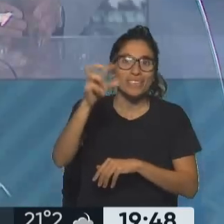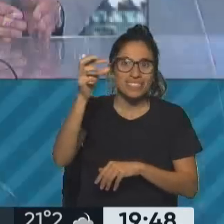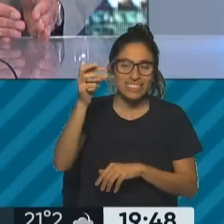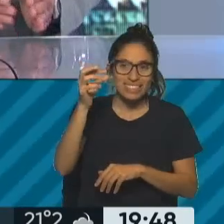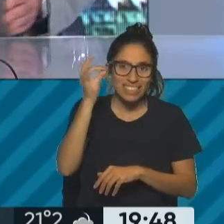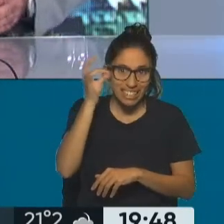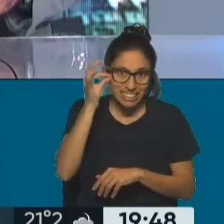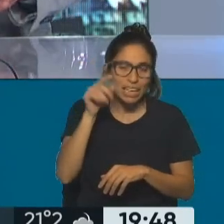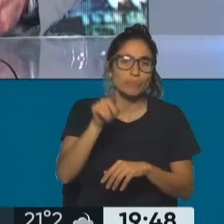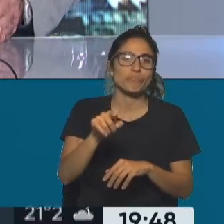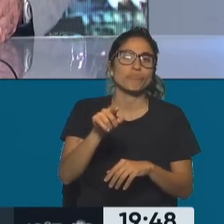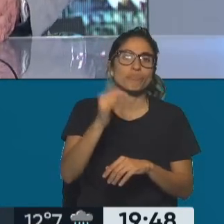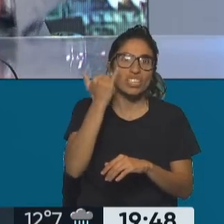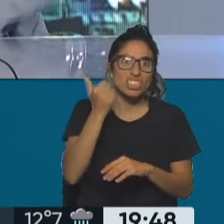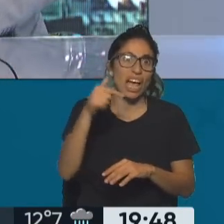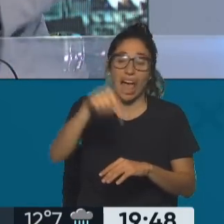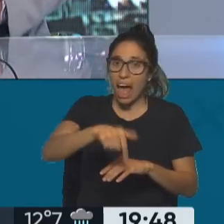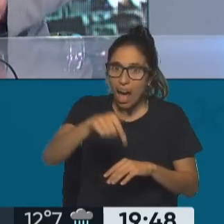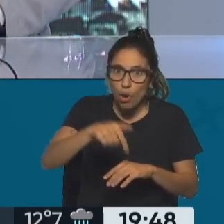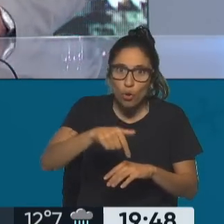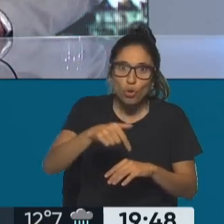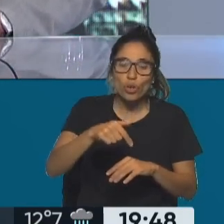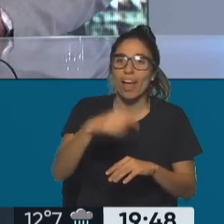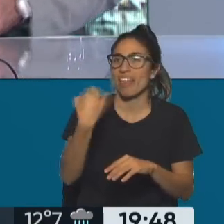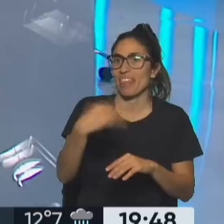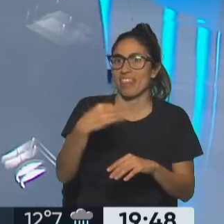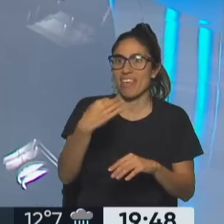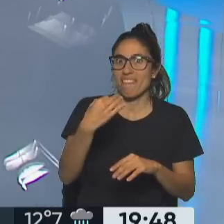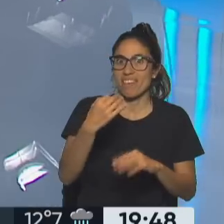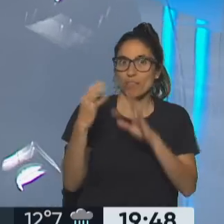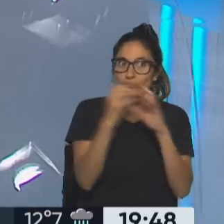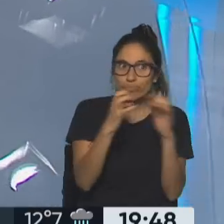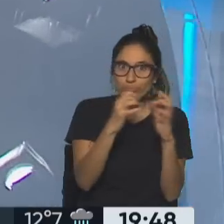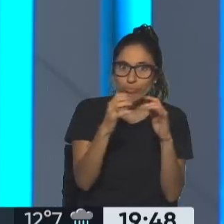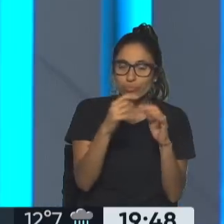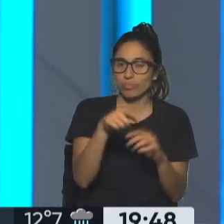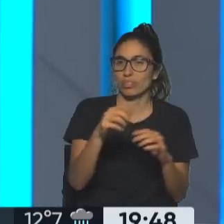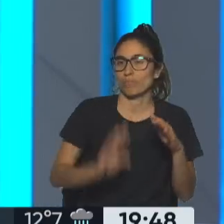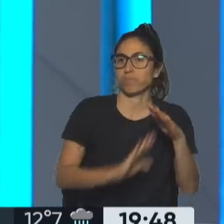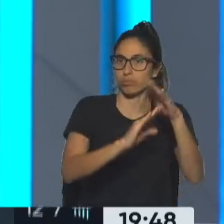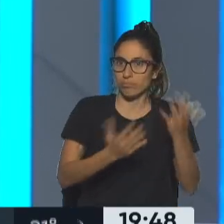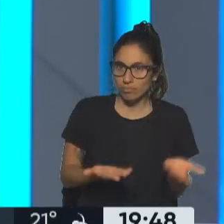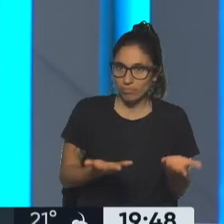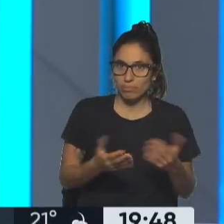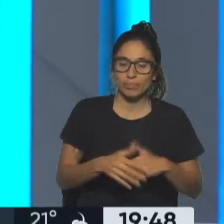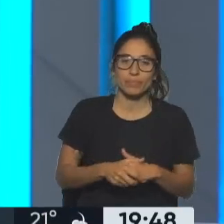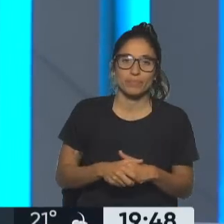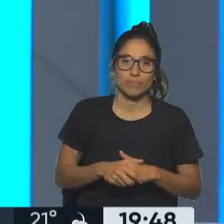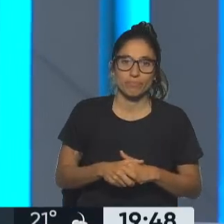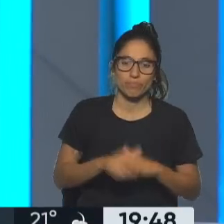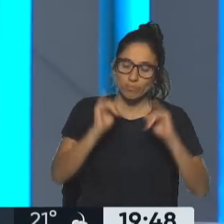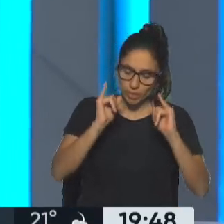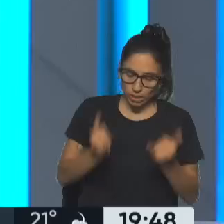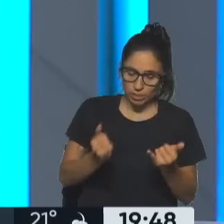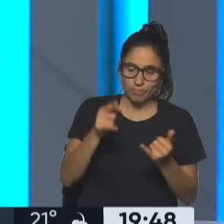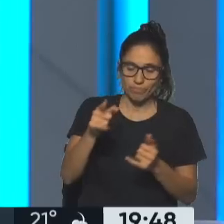es de interés nacional y que tiene que estar por encima de las miradas partidales. que tiene una pregunta? Sí, obviamente la ciencia y tecnología van adentro de un